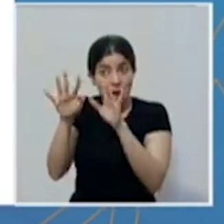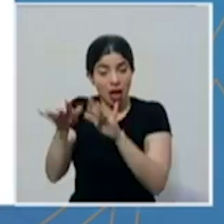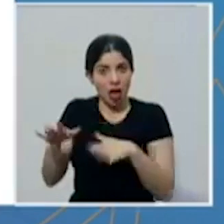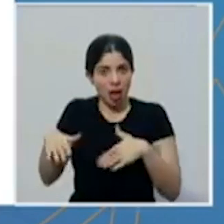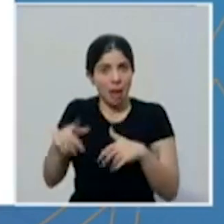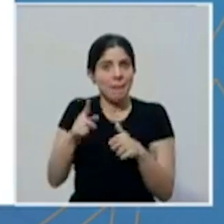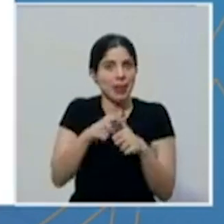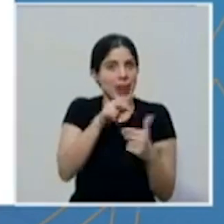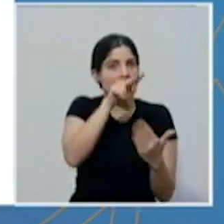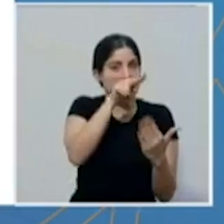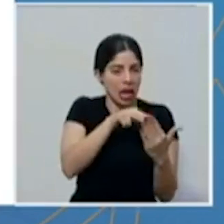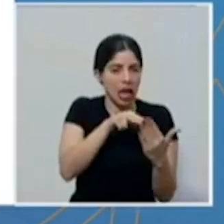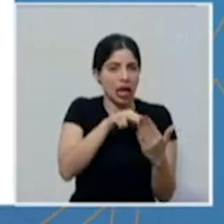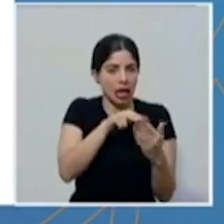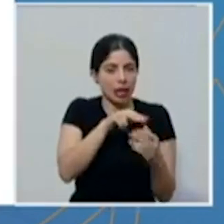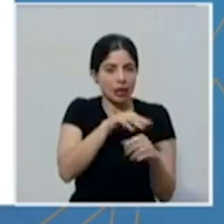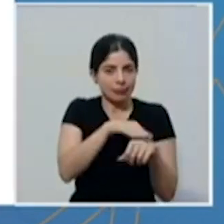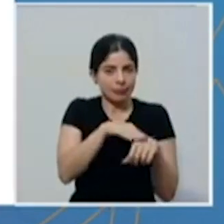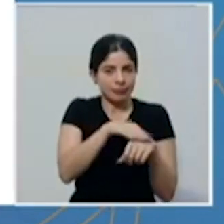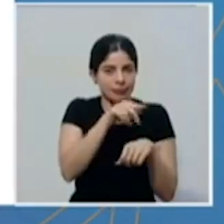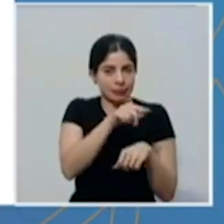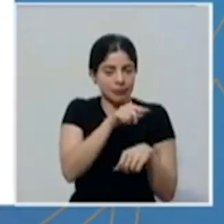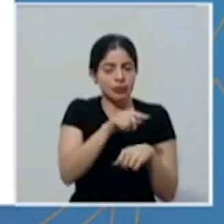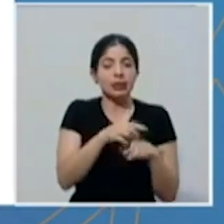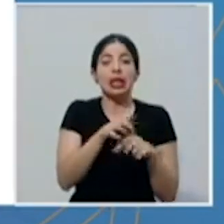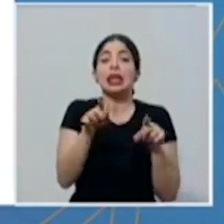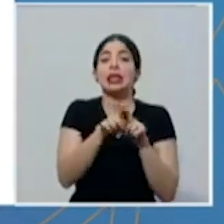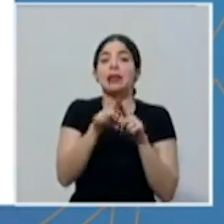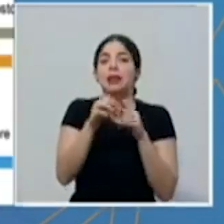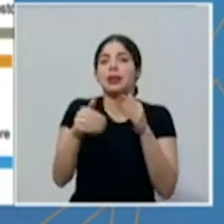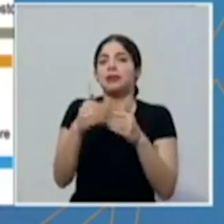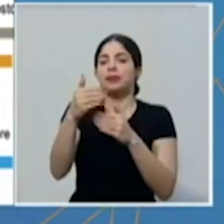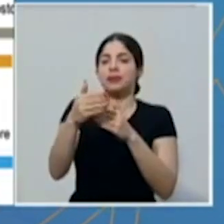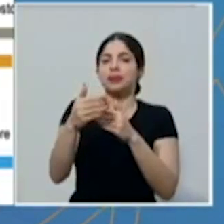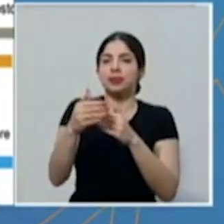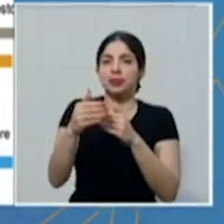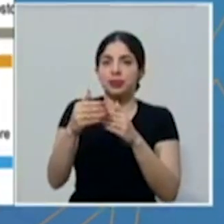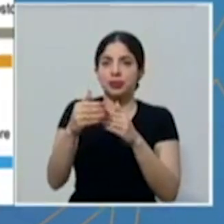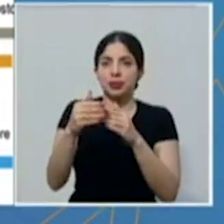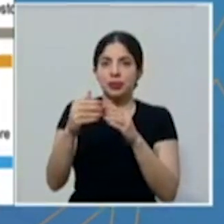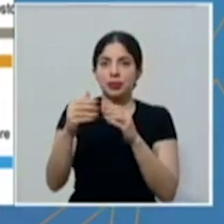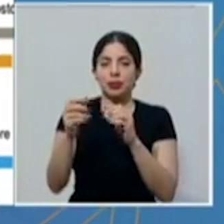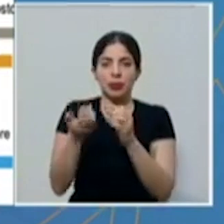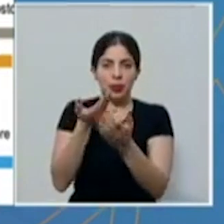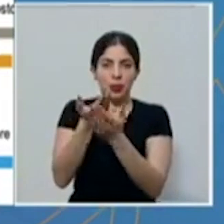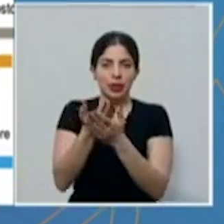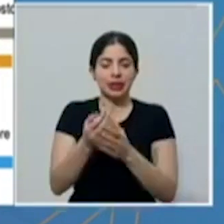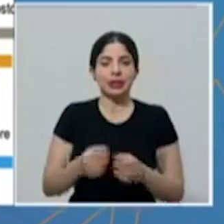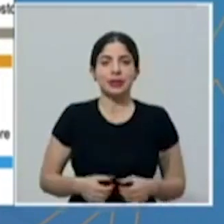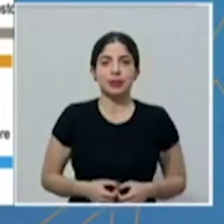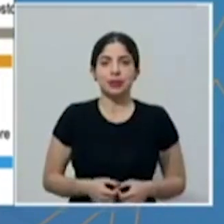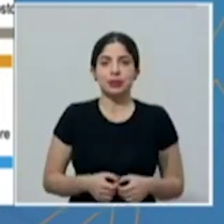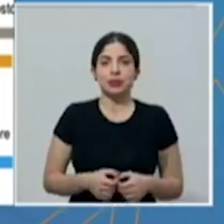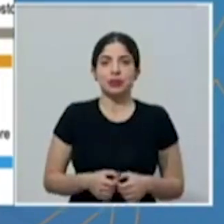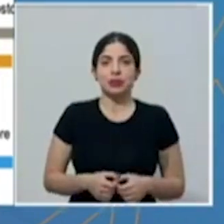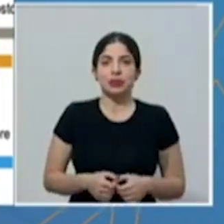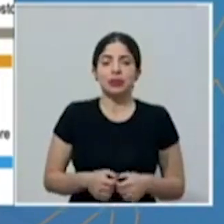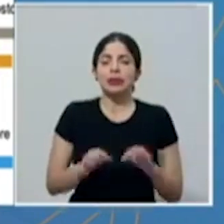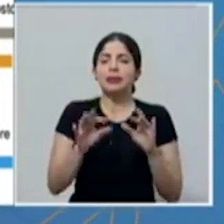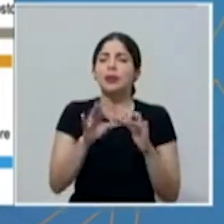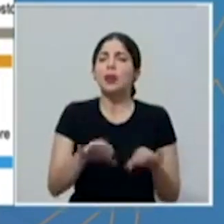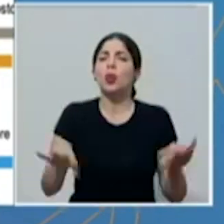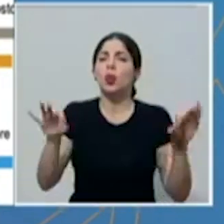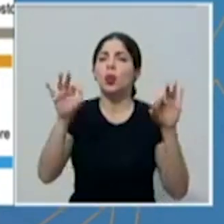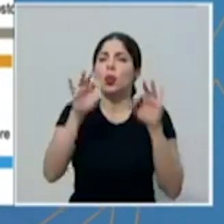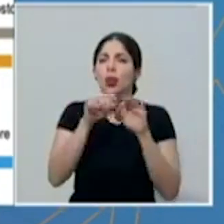Y quisiera también señalar, pasamos a la siguiente propuesta, que es fundamental